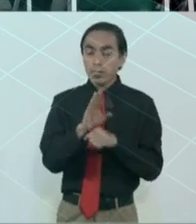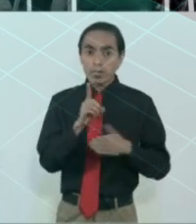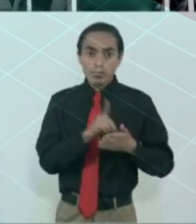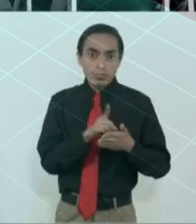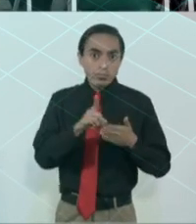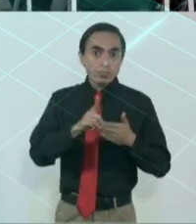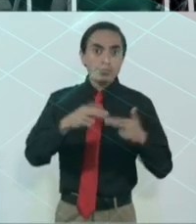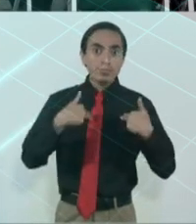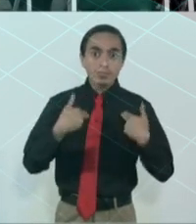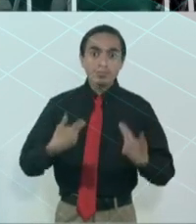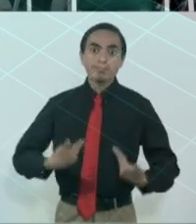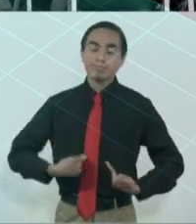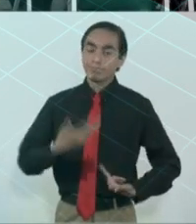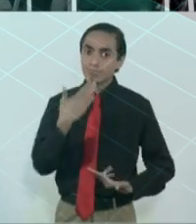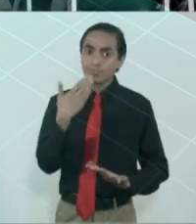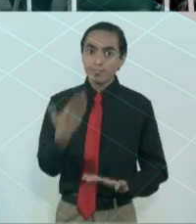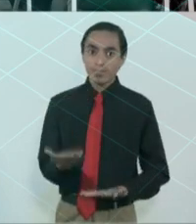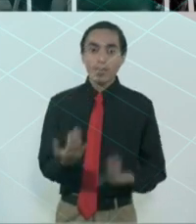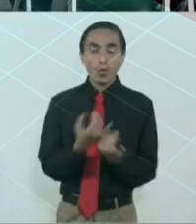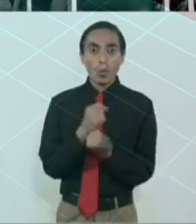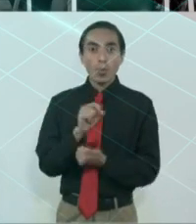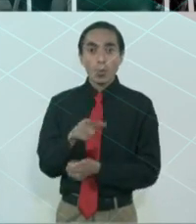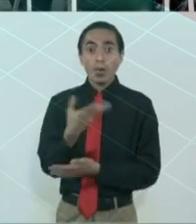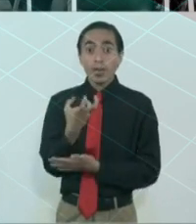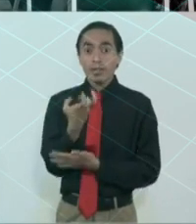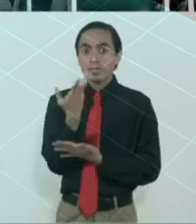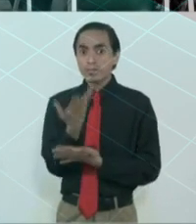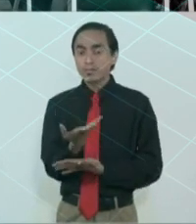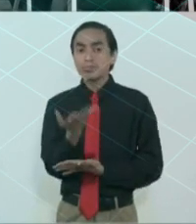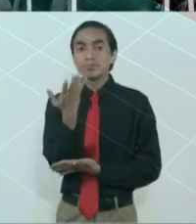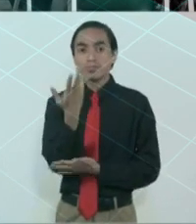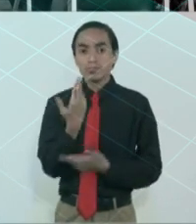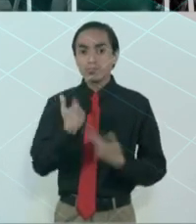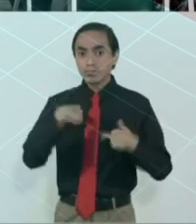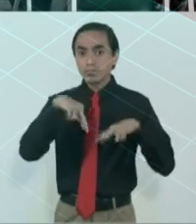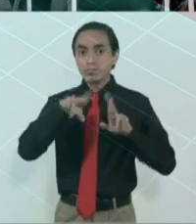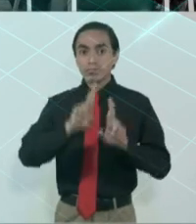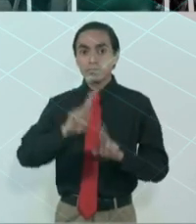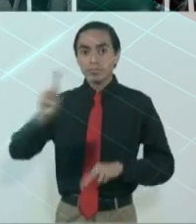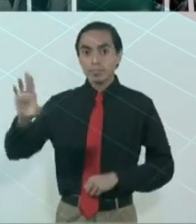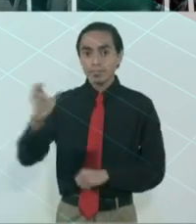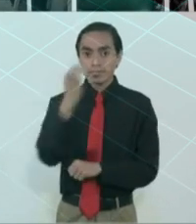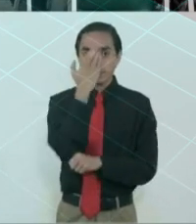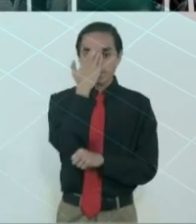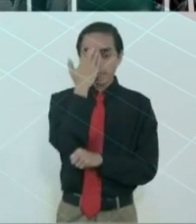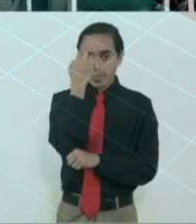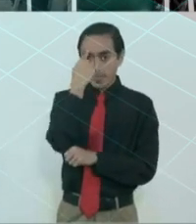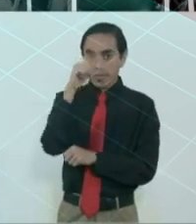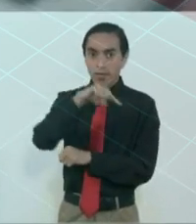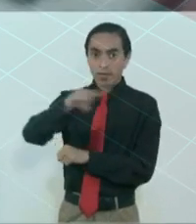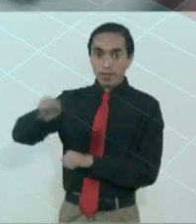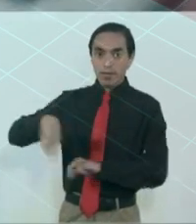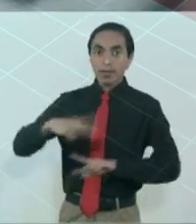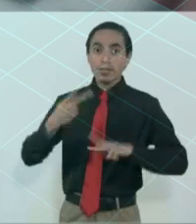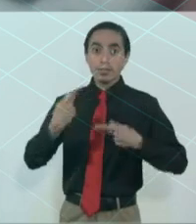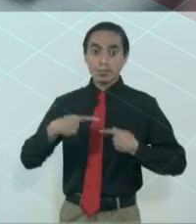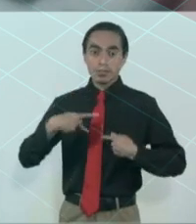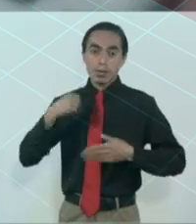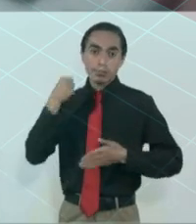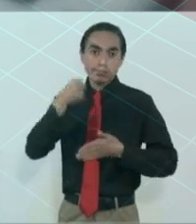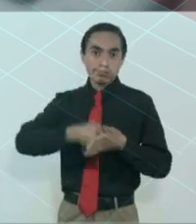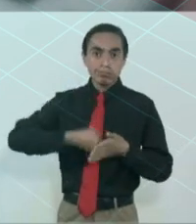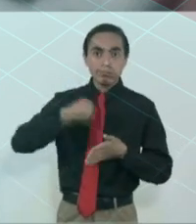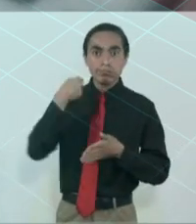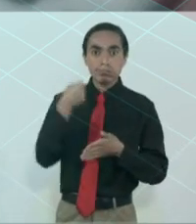humanos, ya que representan un reconocimiento para aquellos que han luchado por mejorar